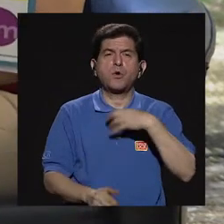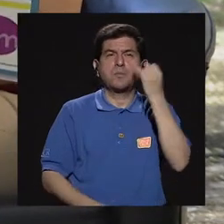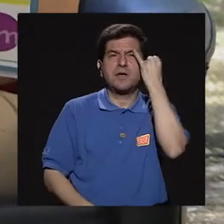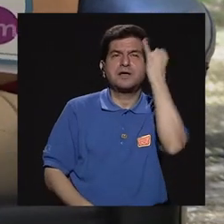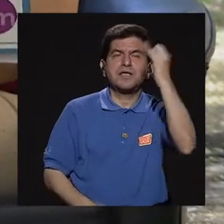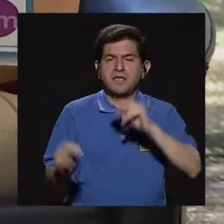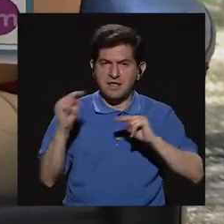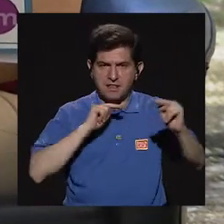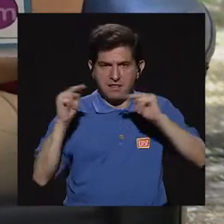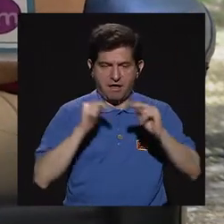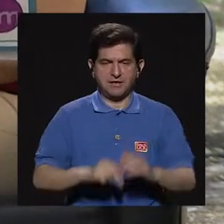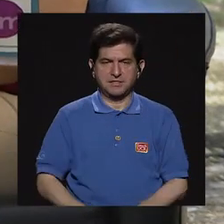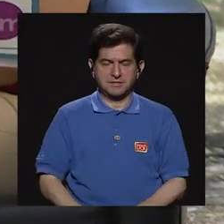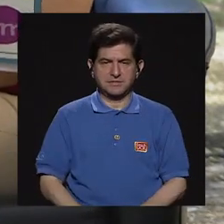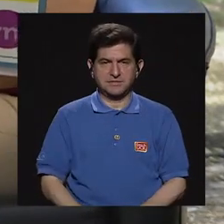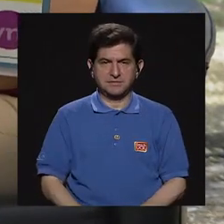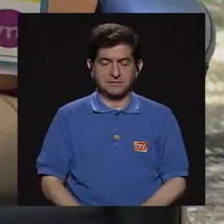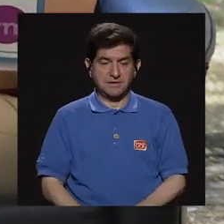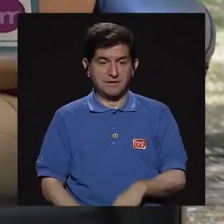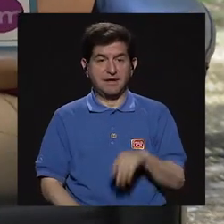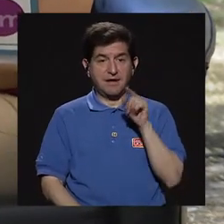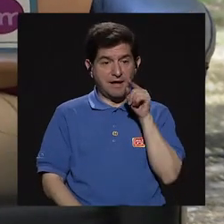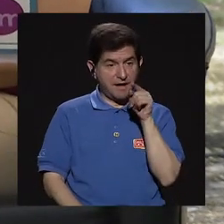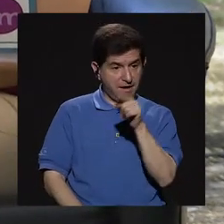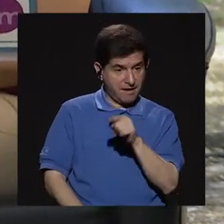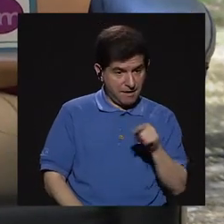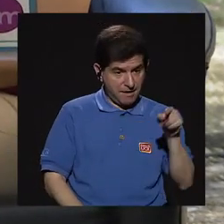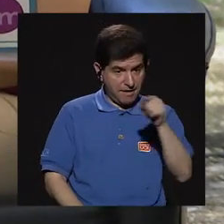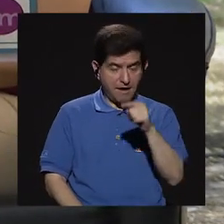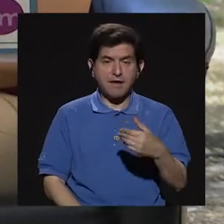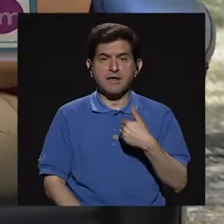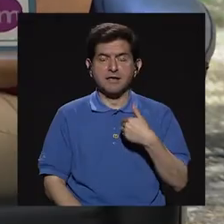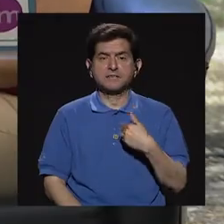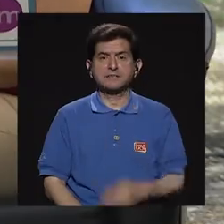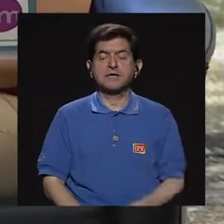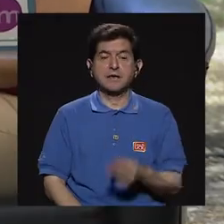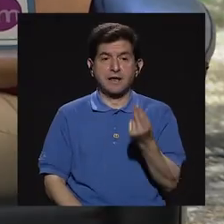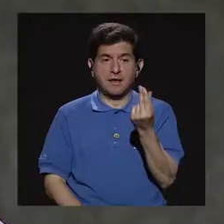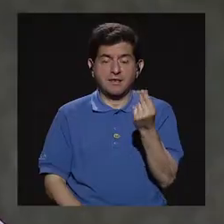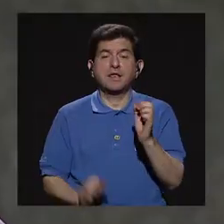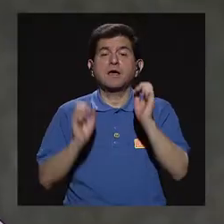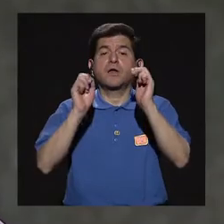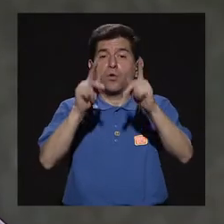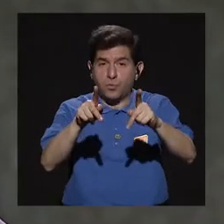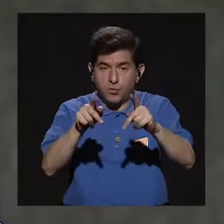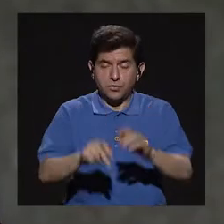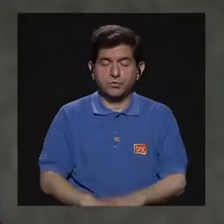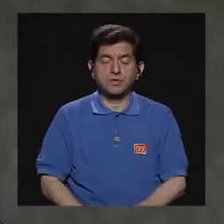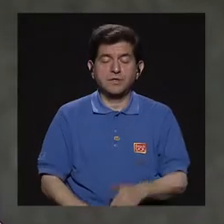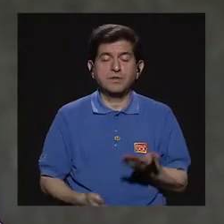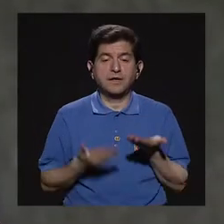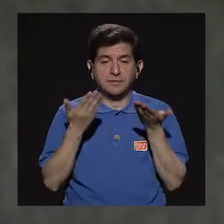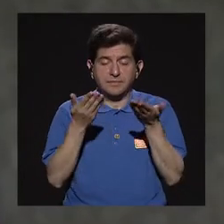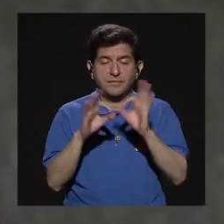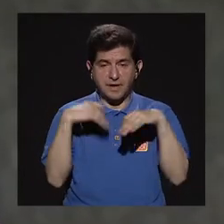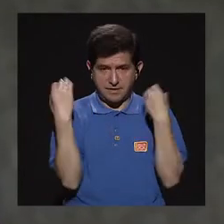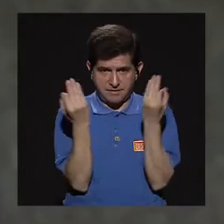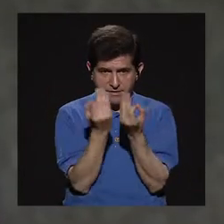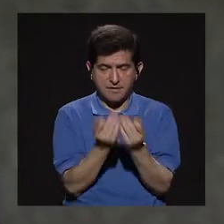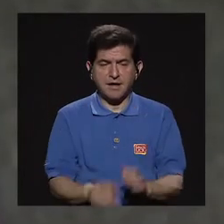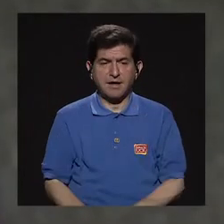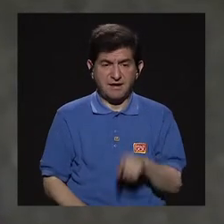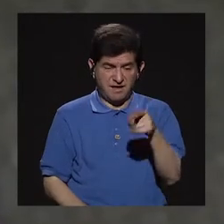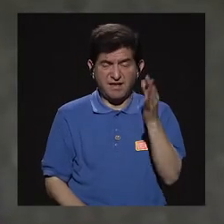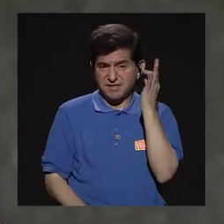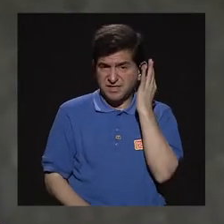propias ideas de negocios. Entonces de esta forma puedan tener una fuente de ingresos para sus familias. Muchas de